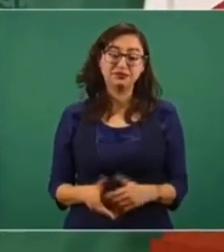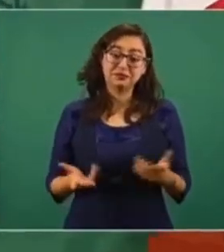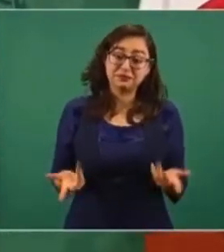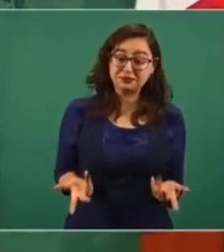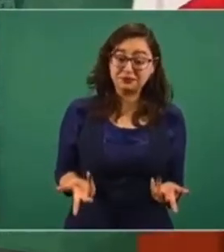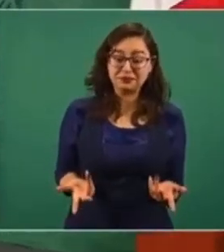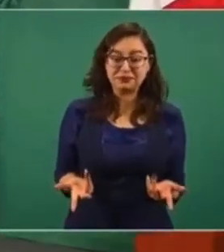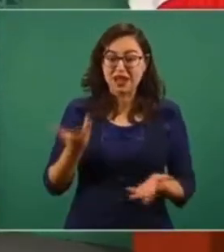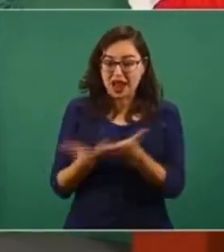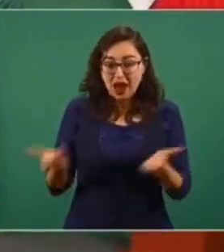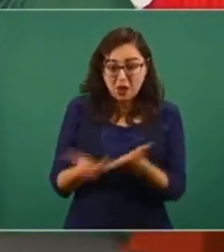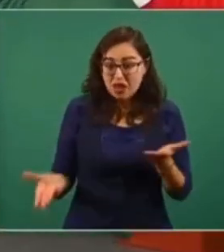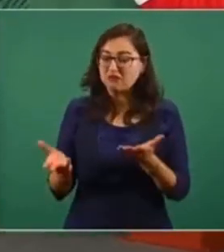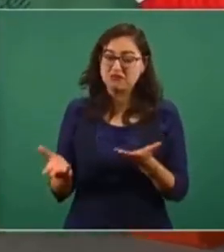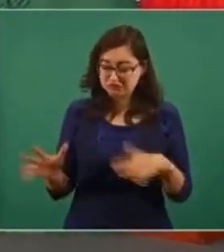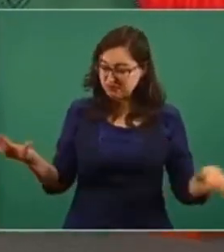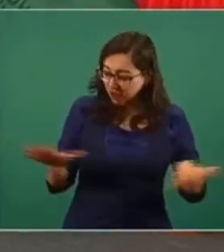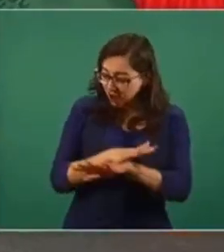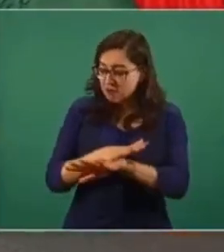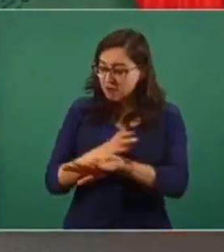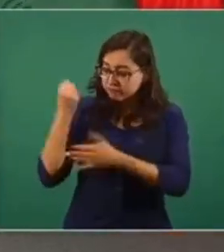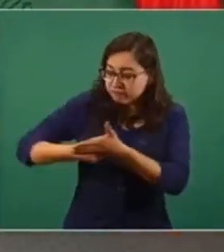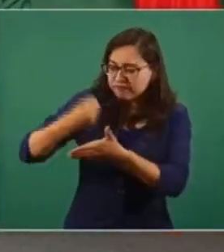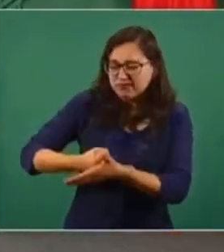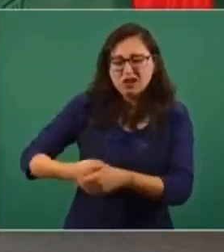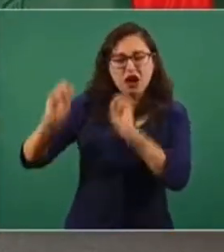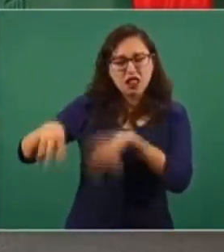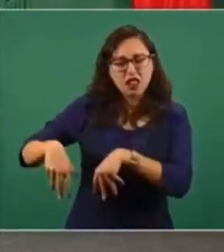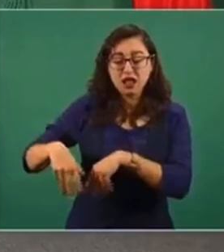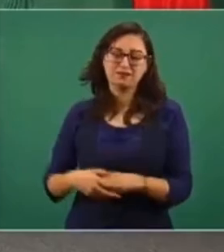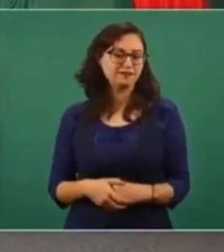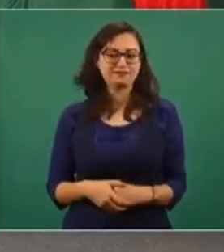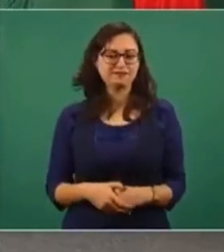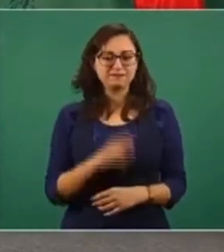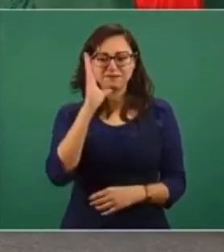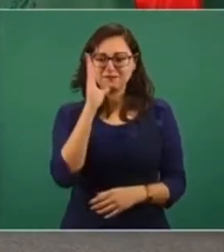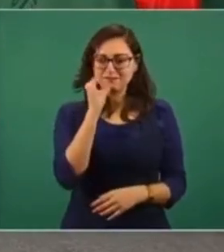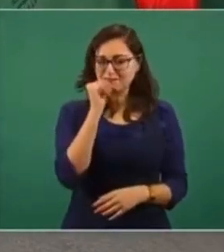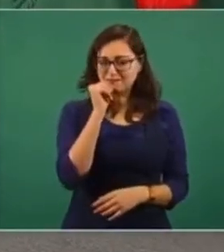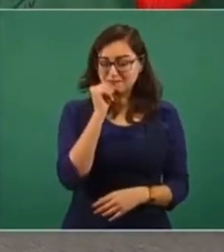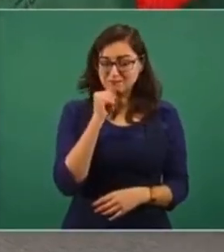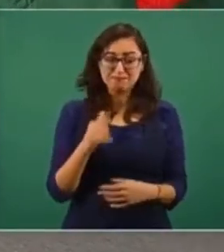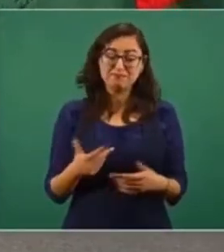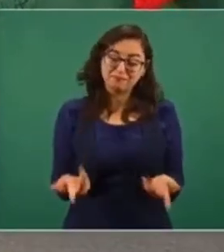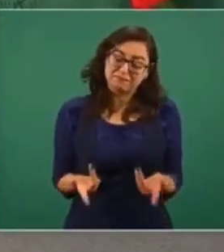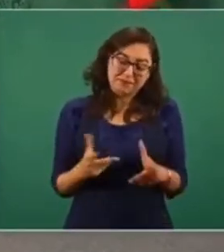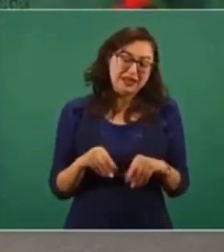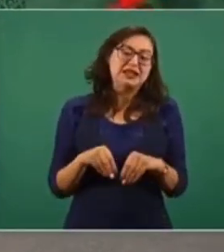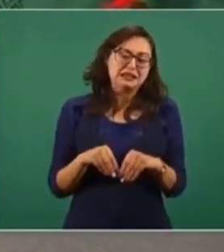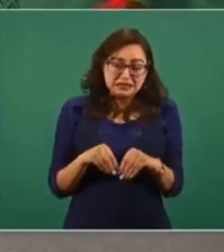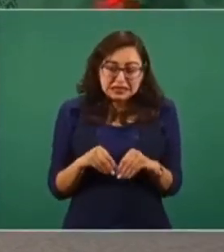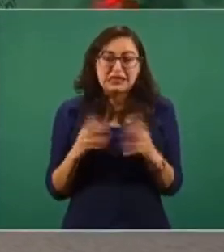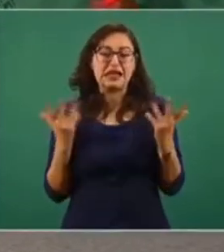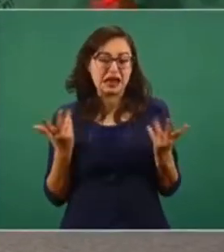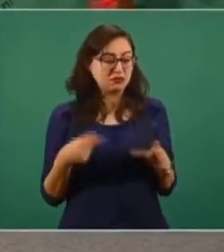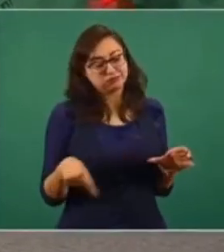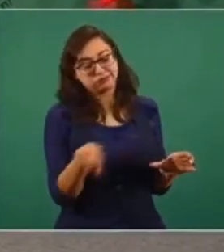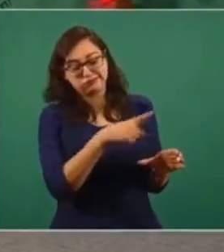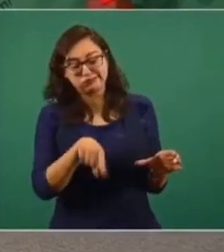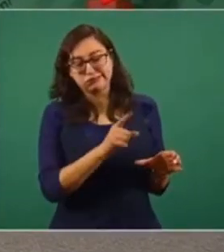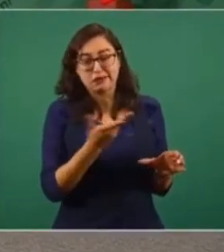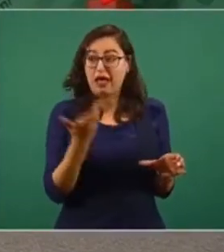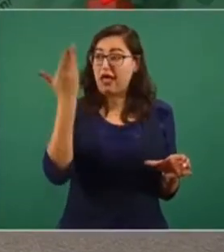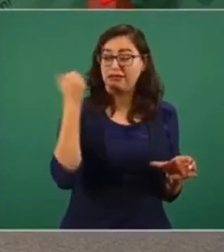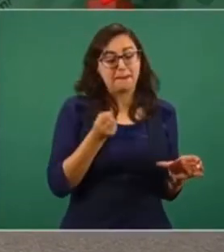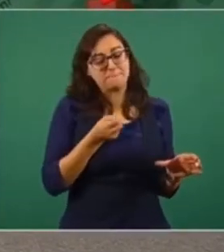Entonces, no podemos abandonar la transformación. Desde luego es entendible que a los que vivían con privilegios